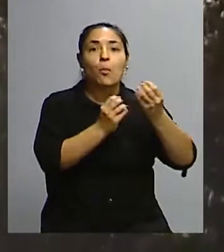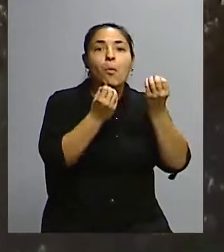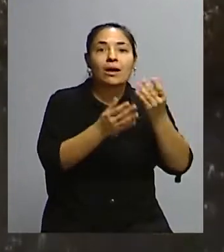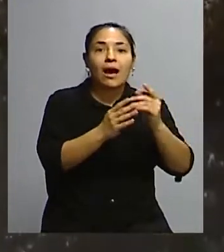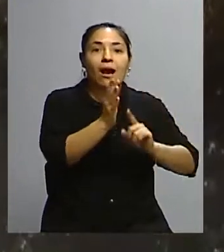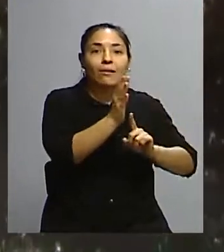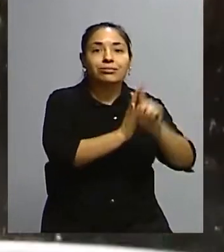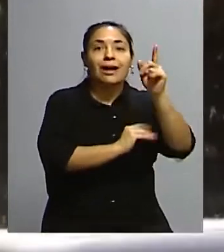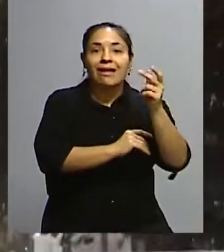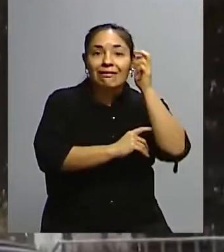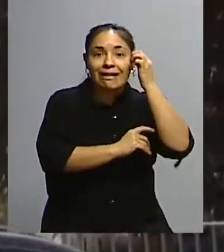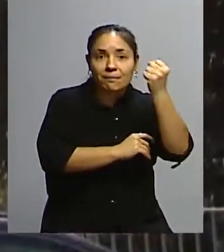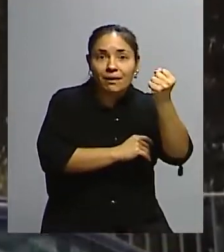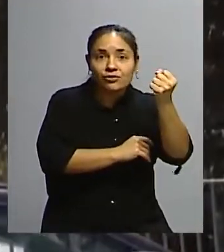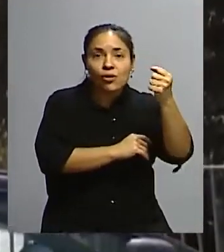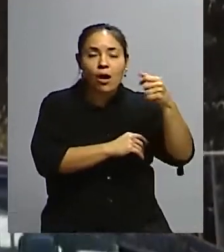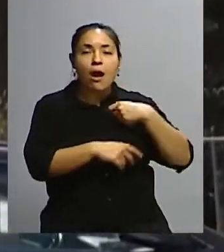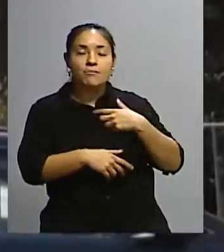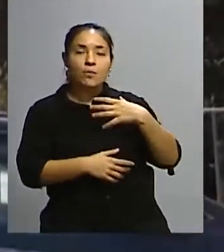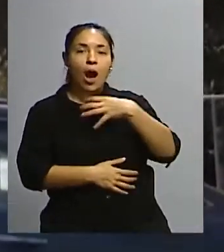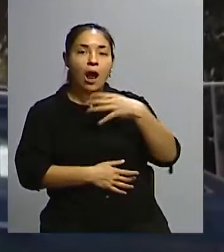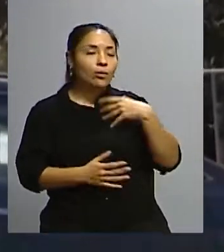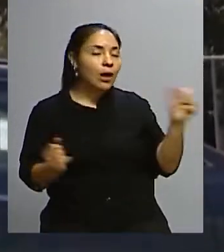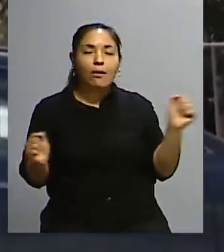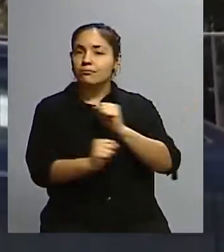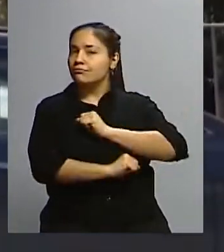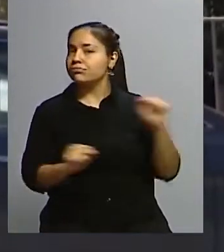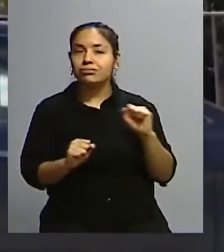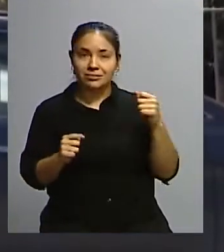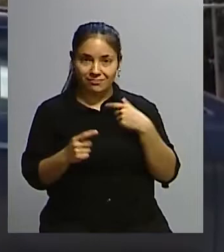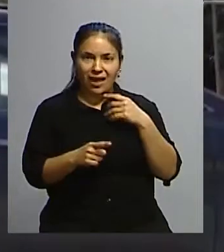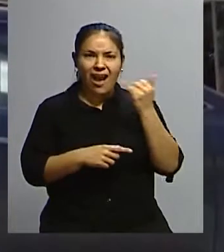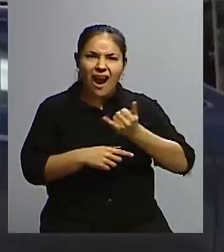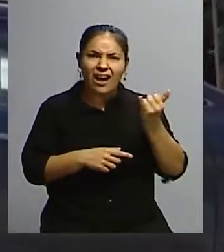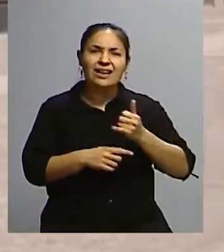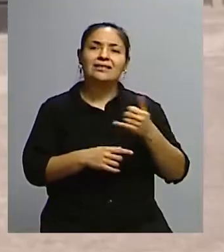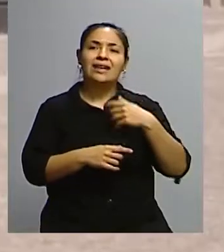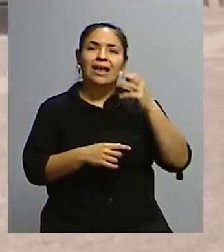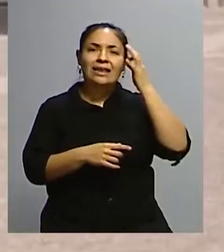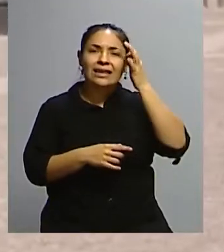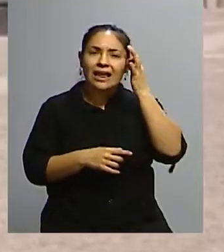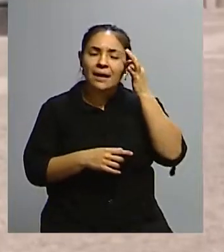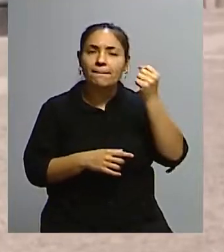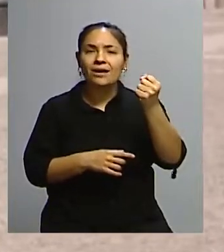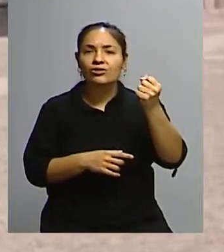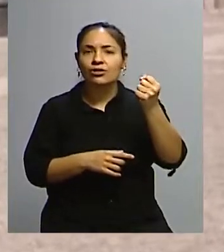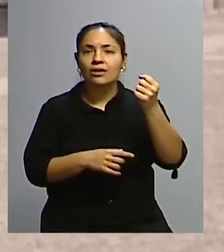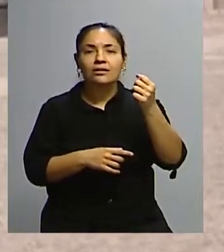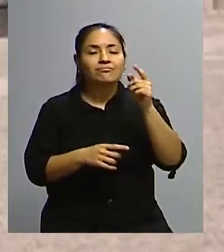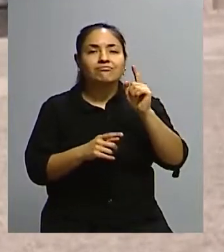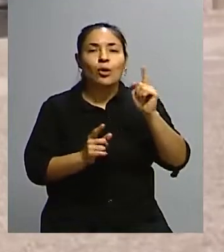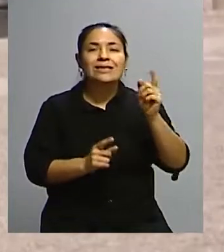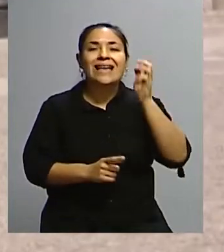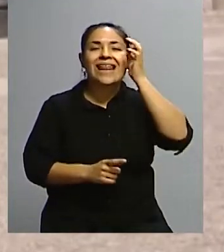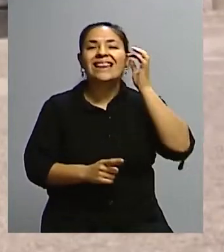gota, digamos, final que se decía en uno de los eslogan, había mucho, 30 pesos 30 años.